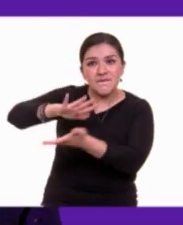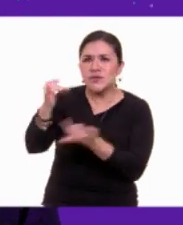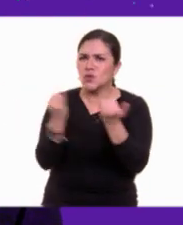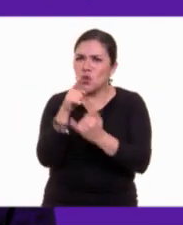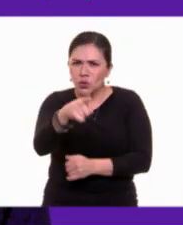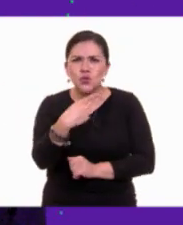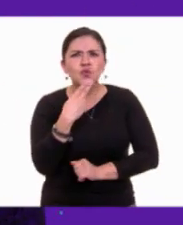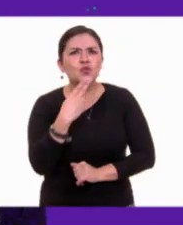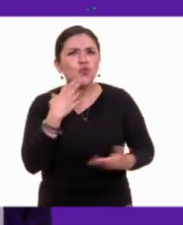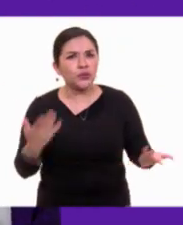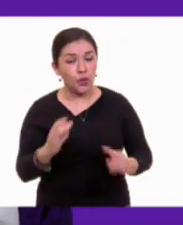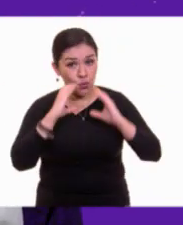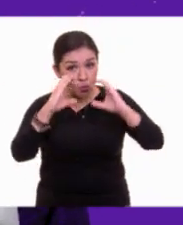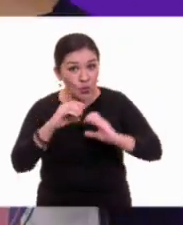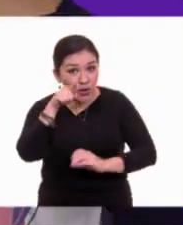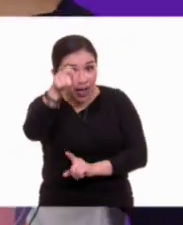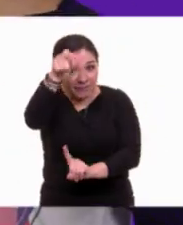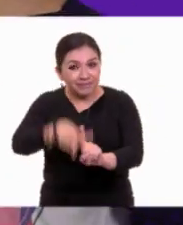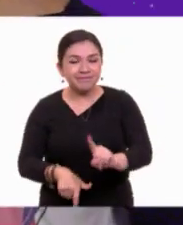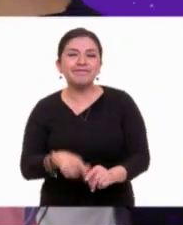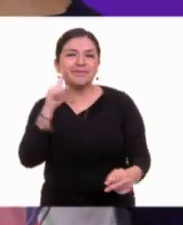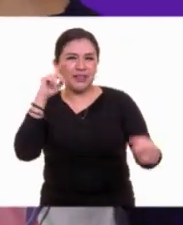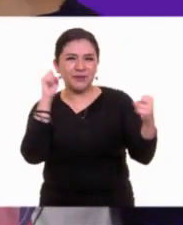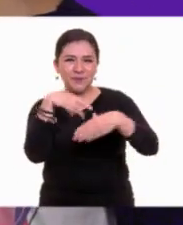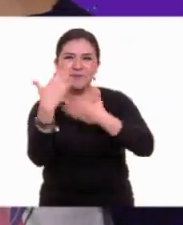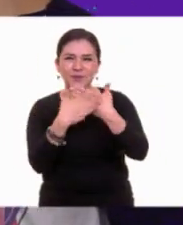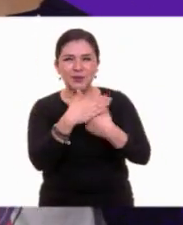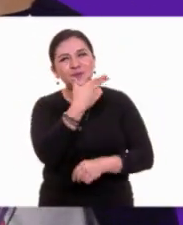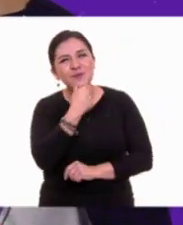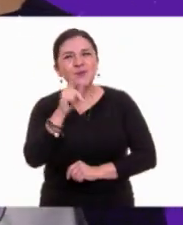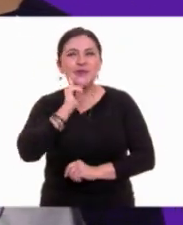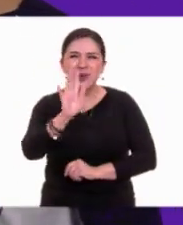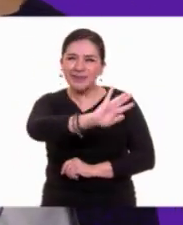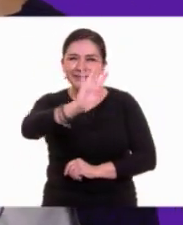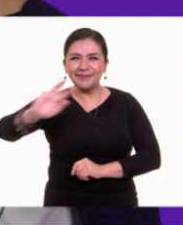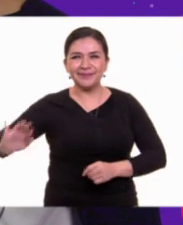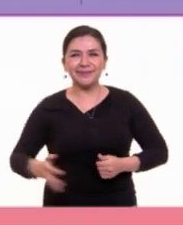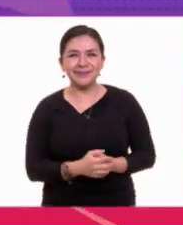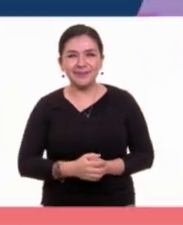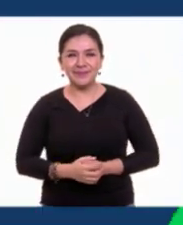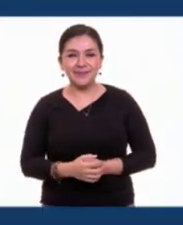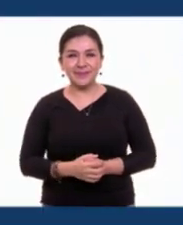tu espacio. ¡Cuídate! Hasta la próxima, chicas y chicos. ¡Adiós!